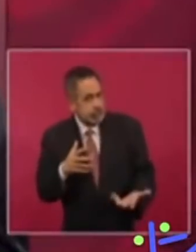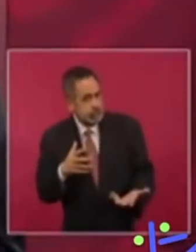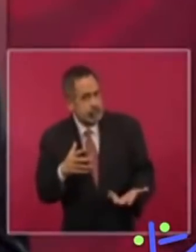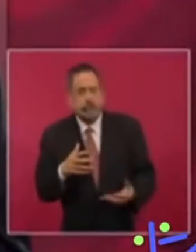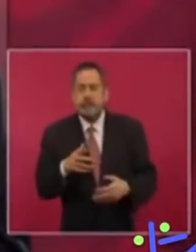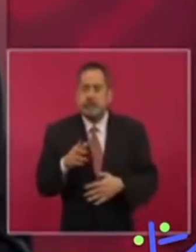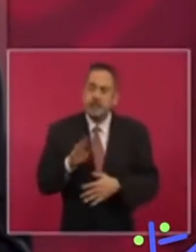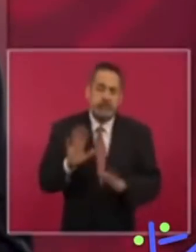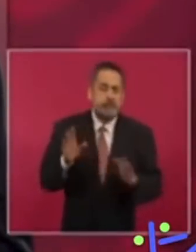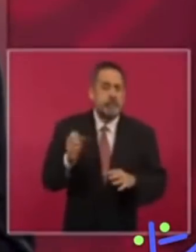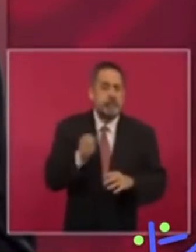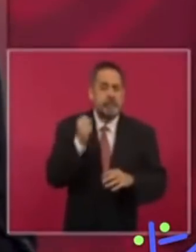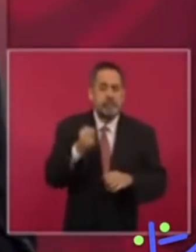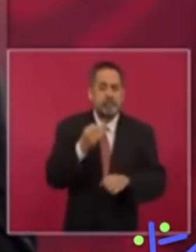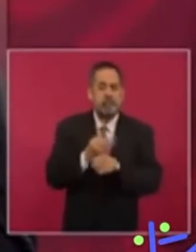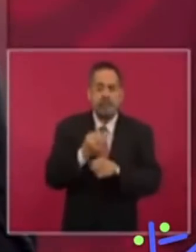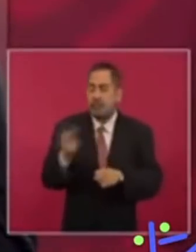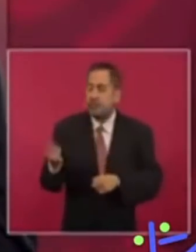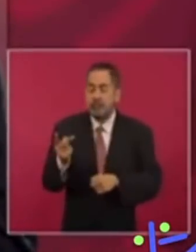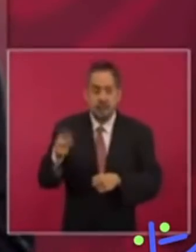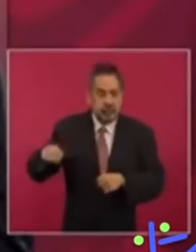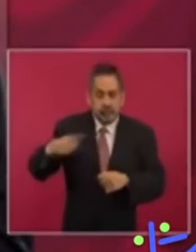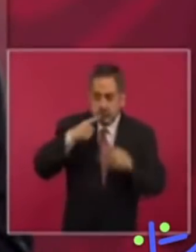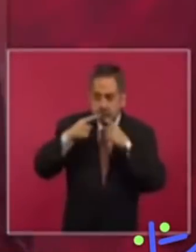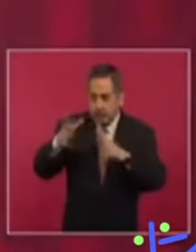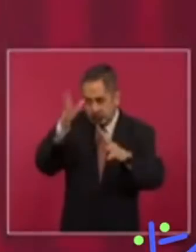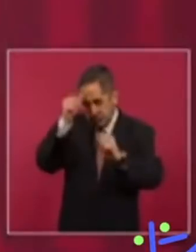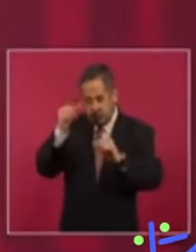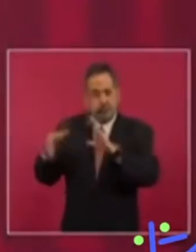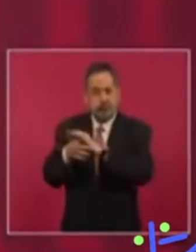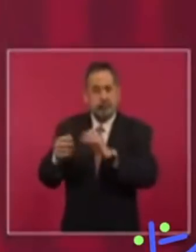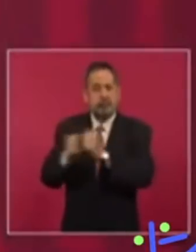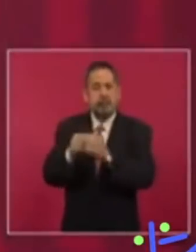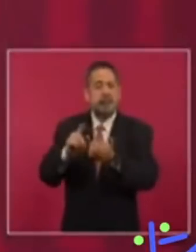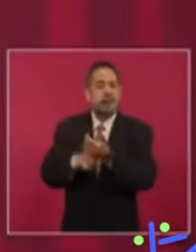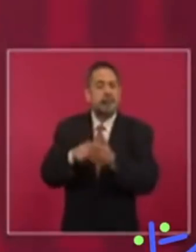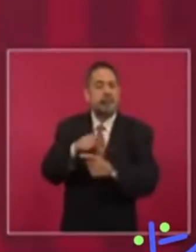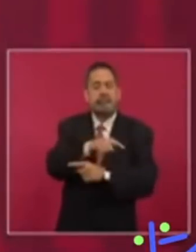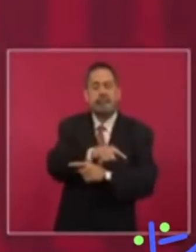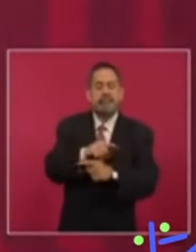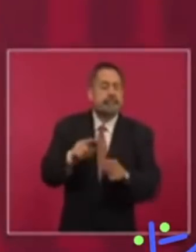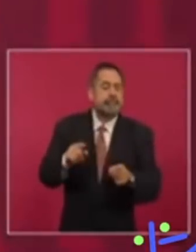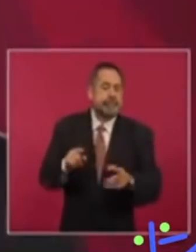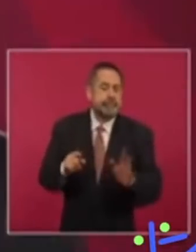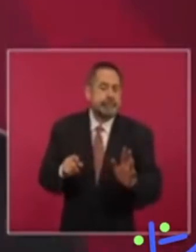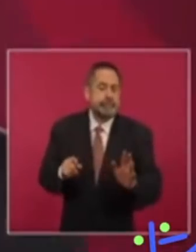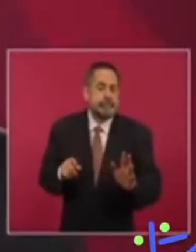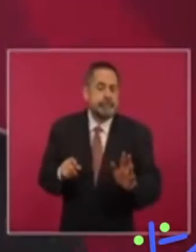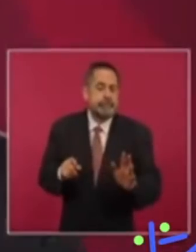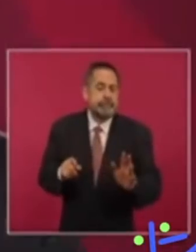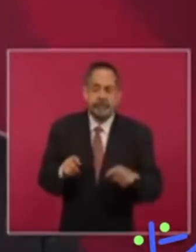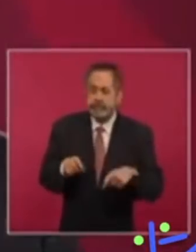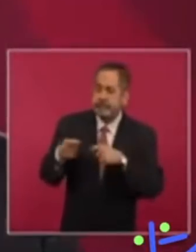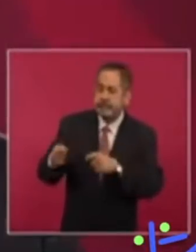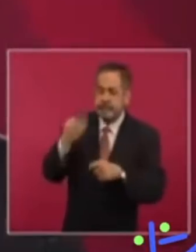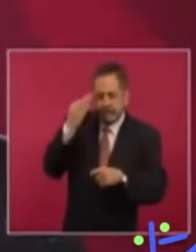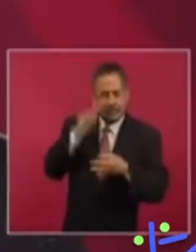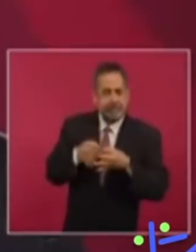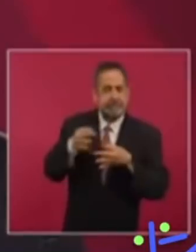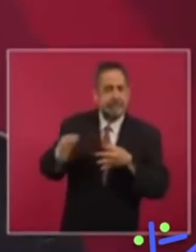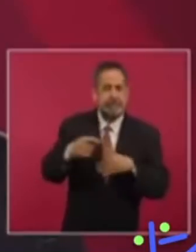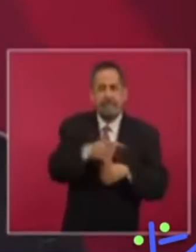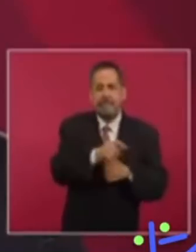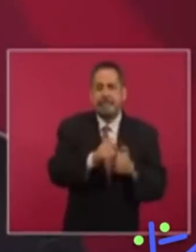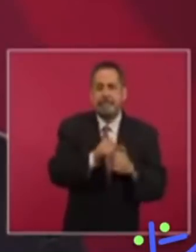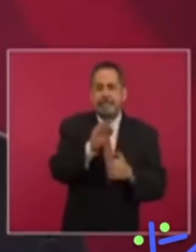pagándolo? ¡El pueblo! Y eso es lo que duele, eso es lo que enchincha y eso es lo que hace que a uno se le llene el buche